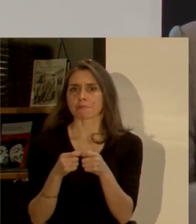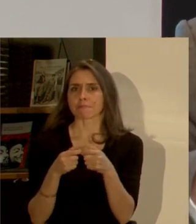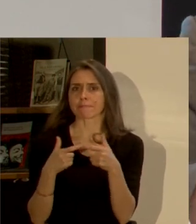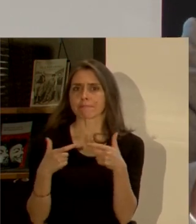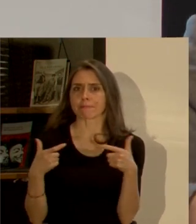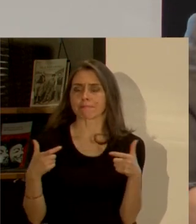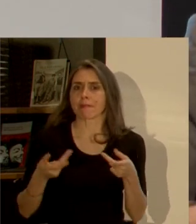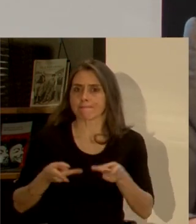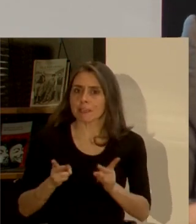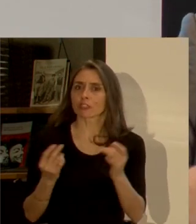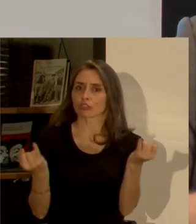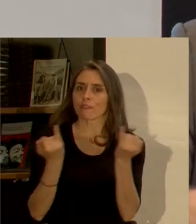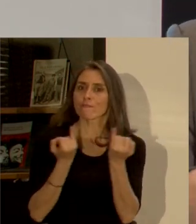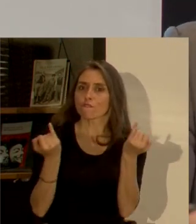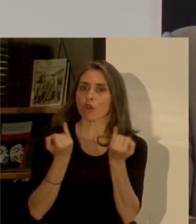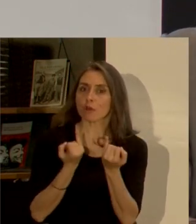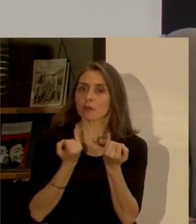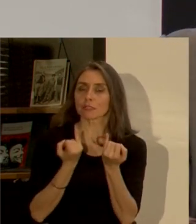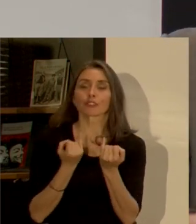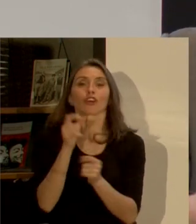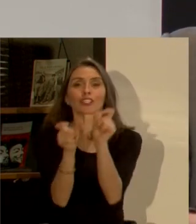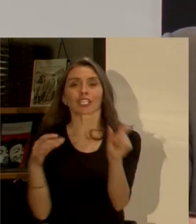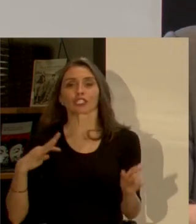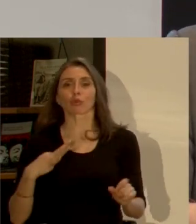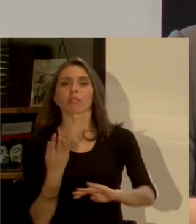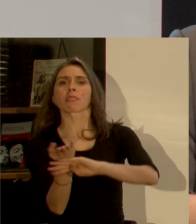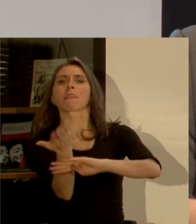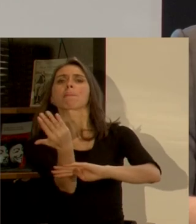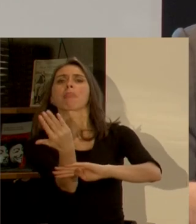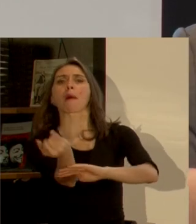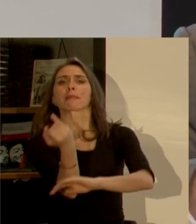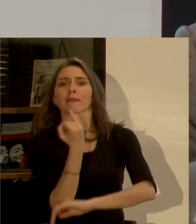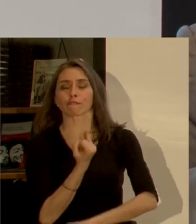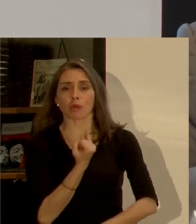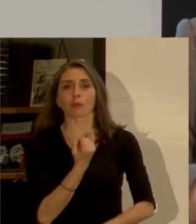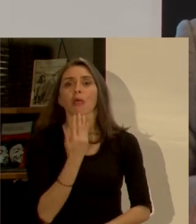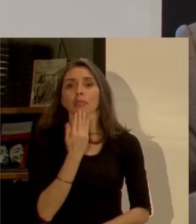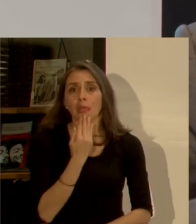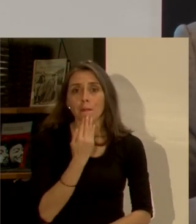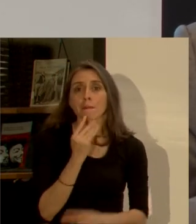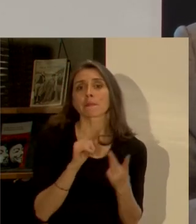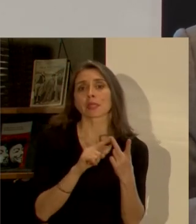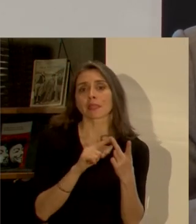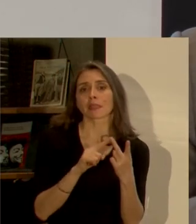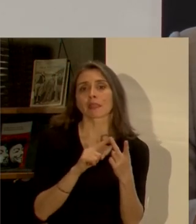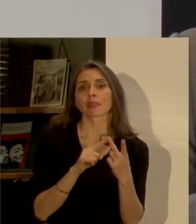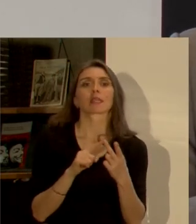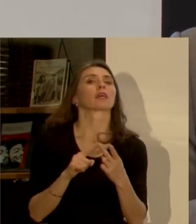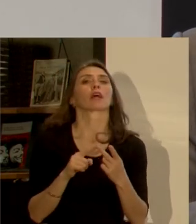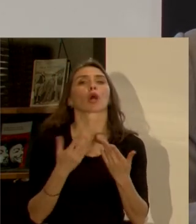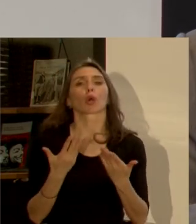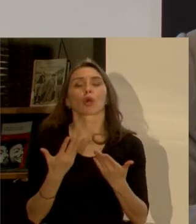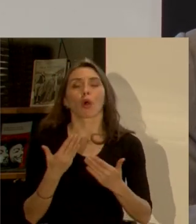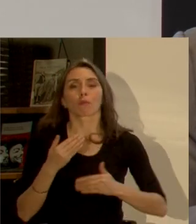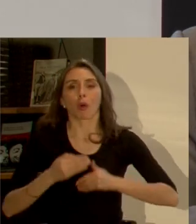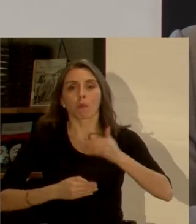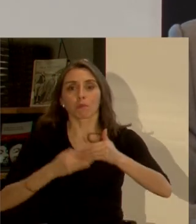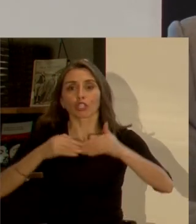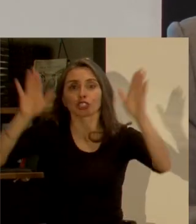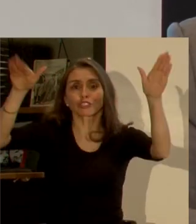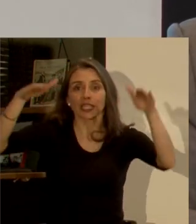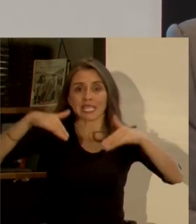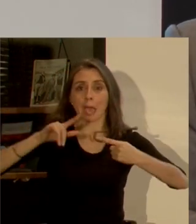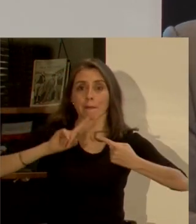pero no solamente la información que el ciudadano puede pedir sino que también la información o los procesos participativos informados que la